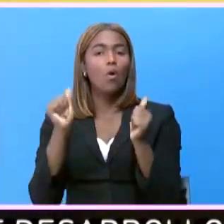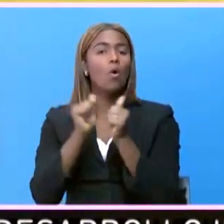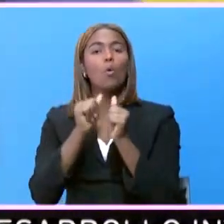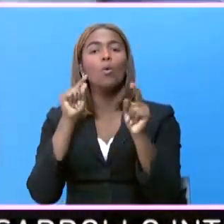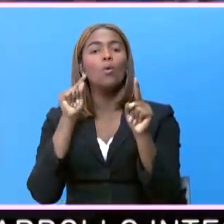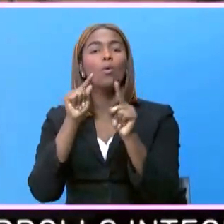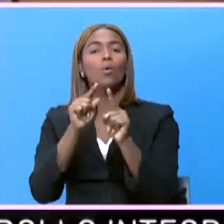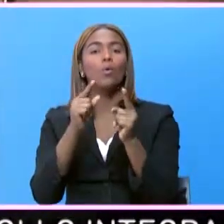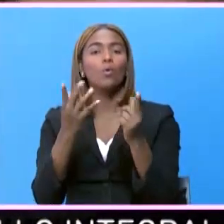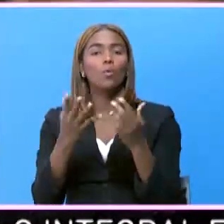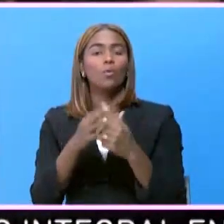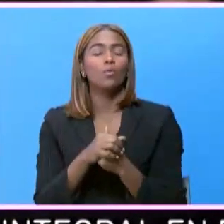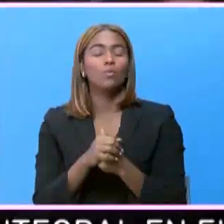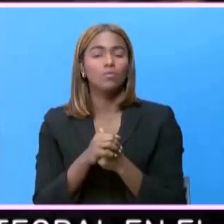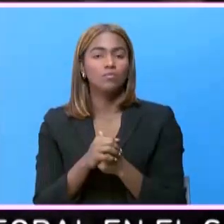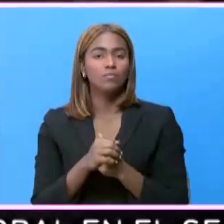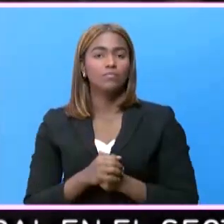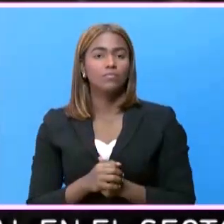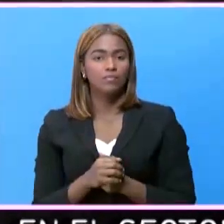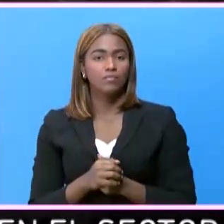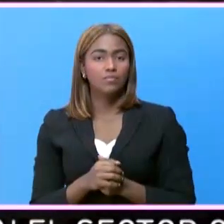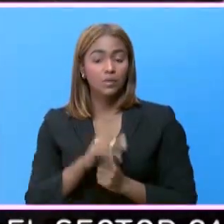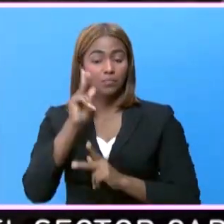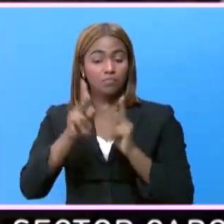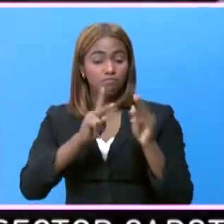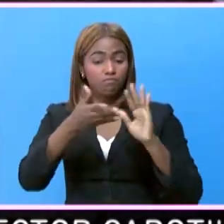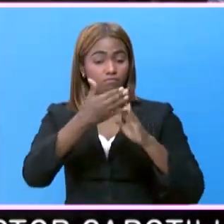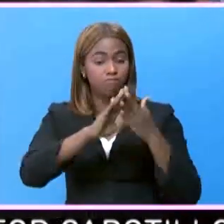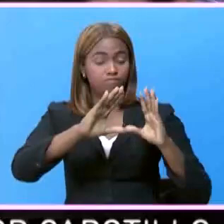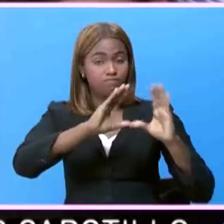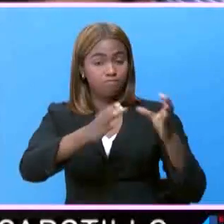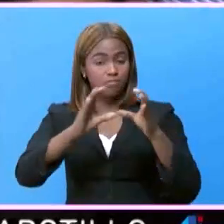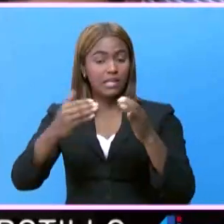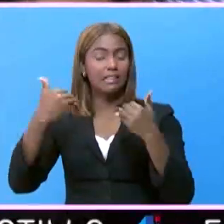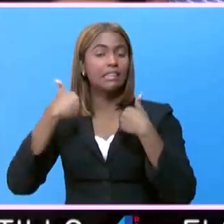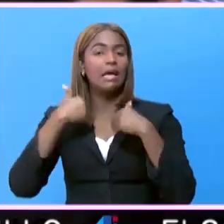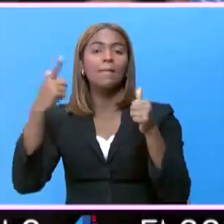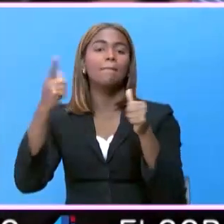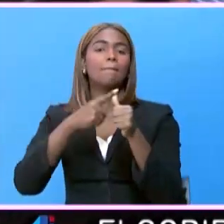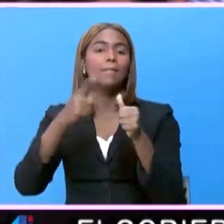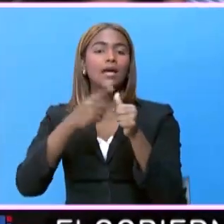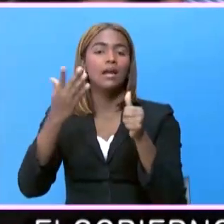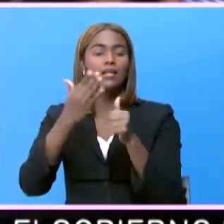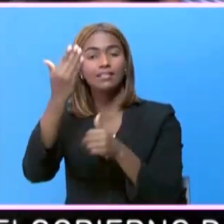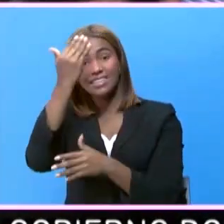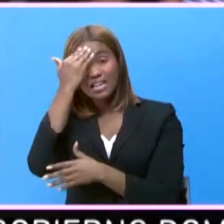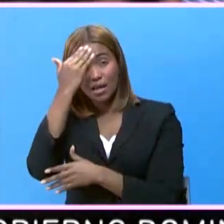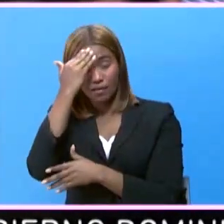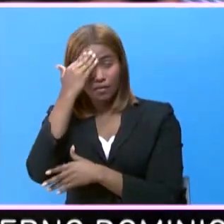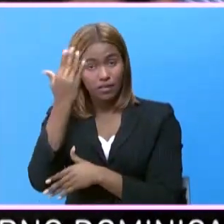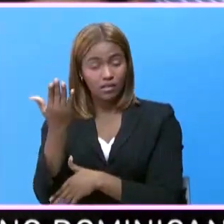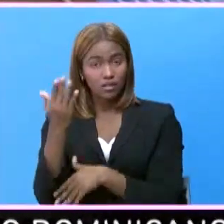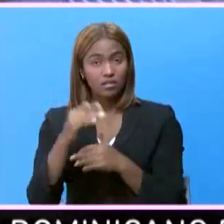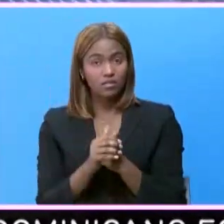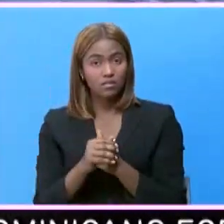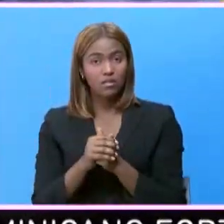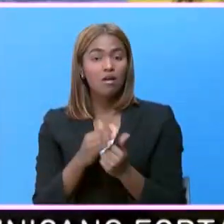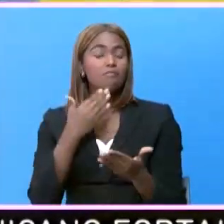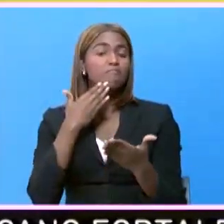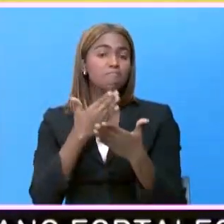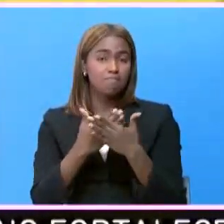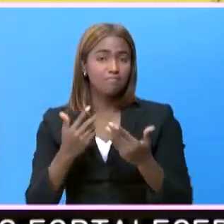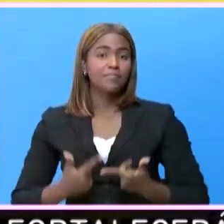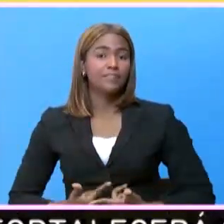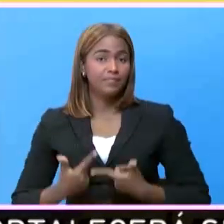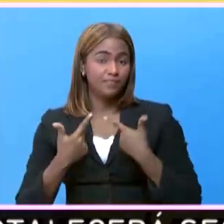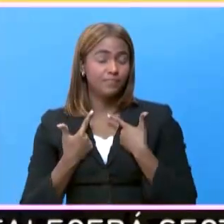de que los sectores tengan primeramente en cuenta la calidad de